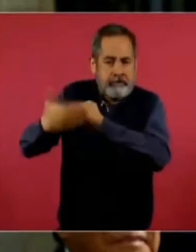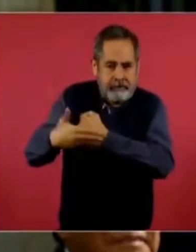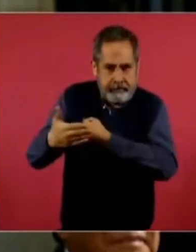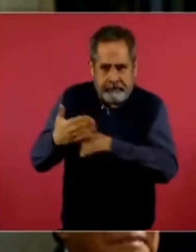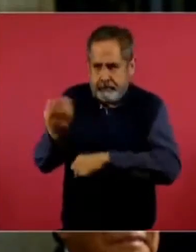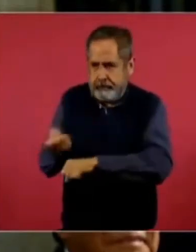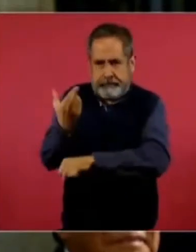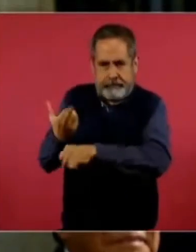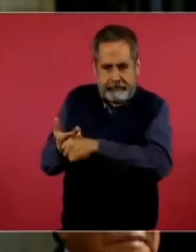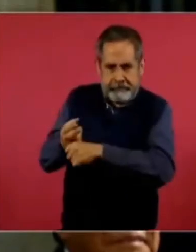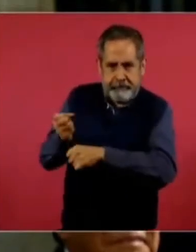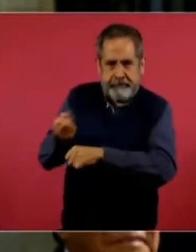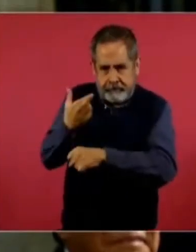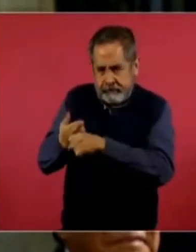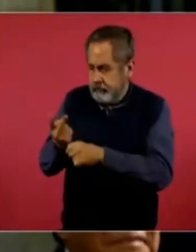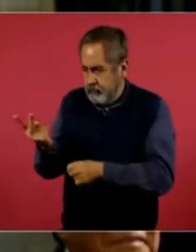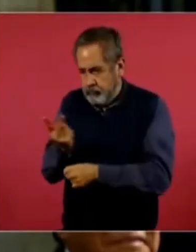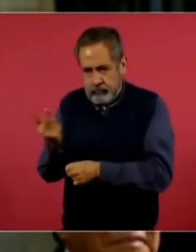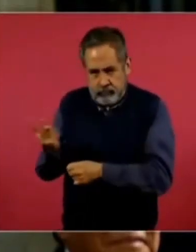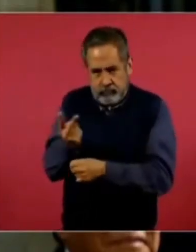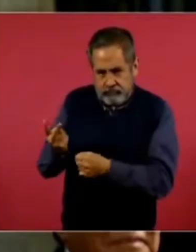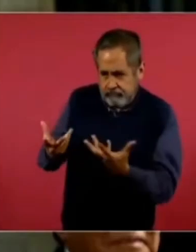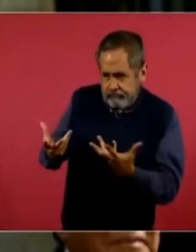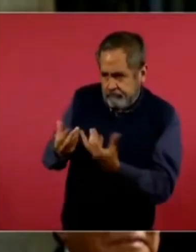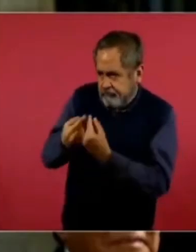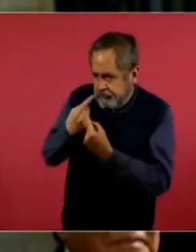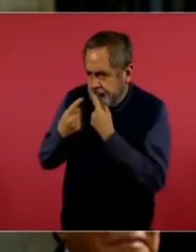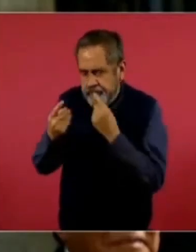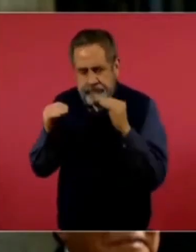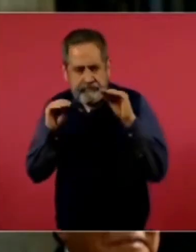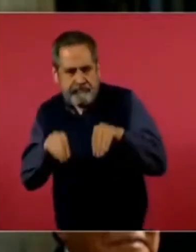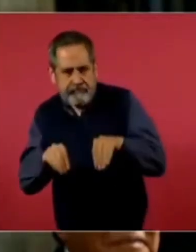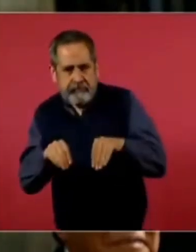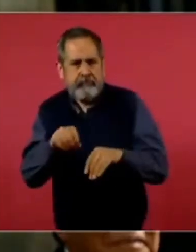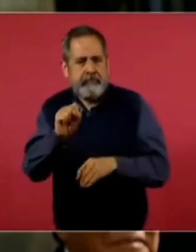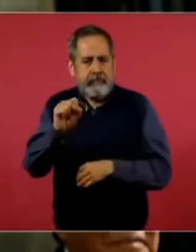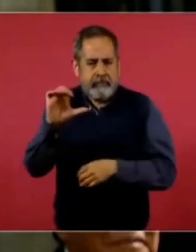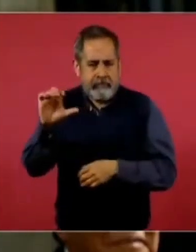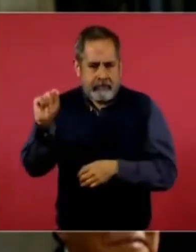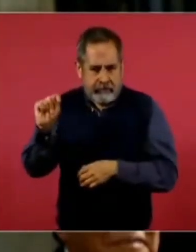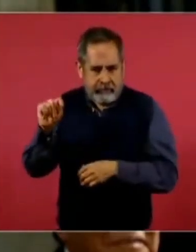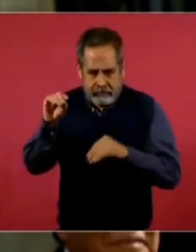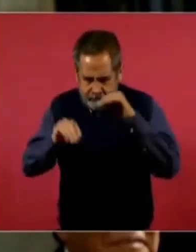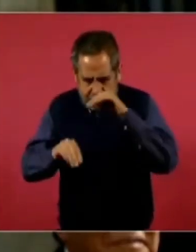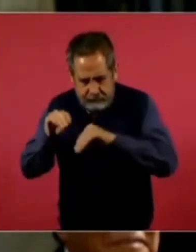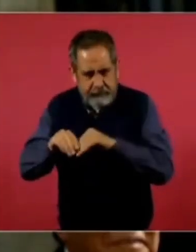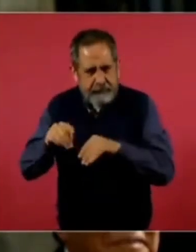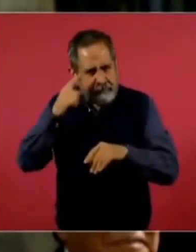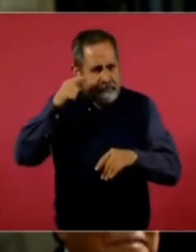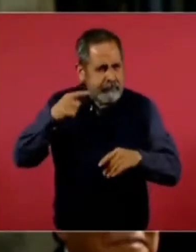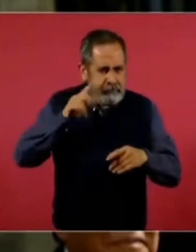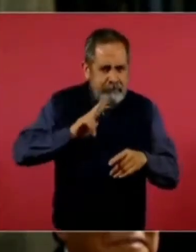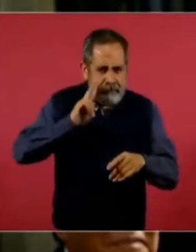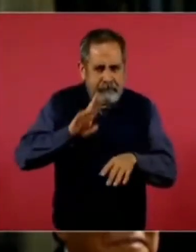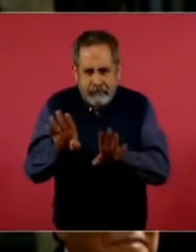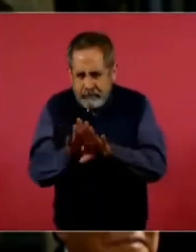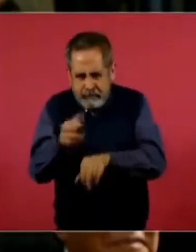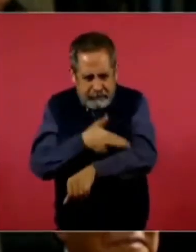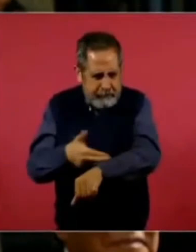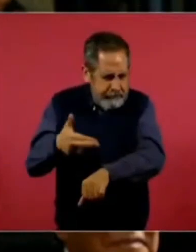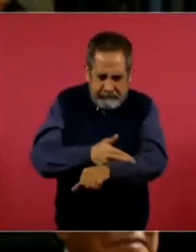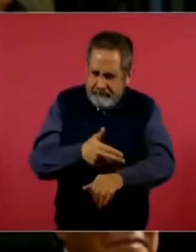y los actuales de lo que es infraestructura, comunicación y transportes y desarrollo territorial y urbano, están trabajando